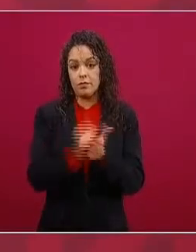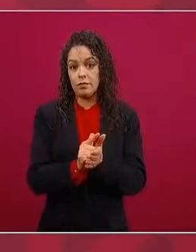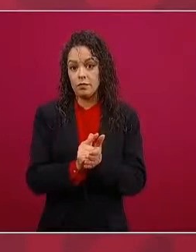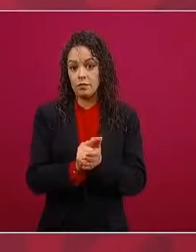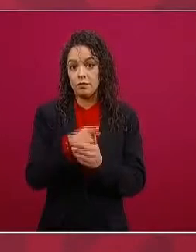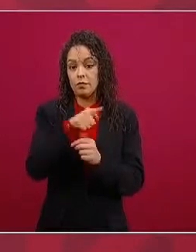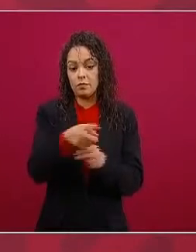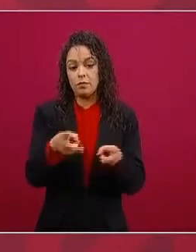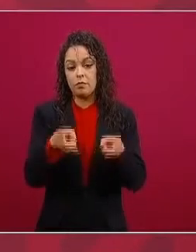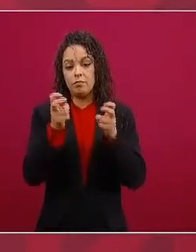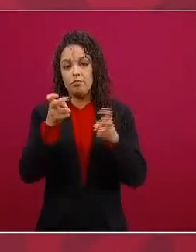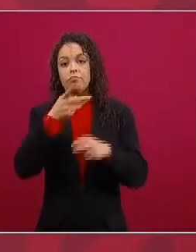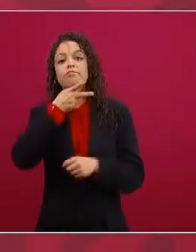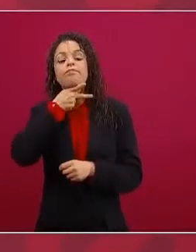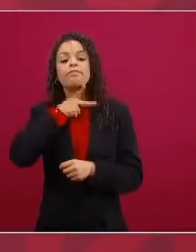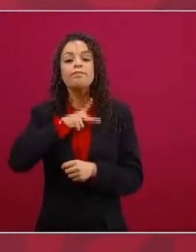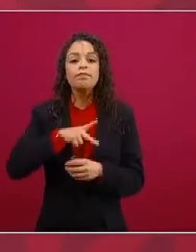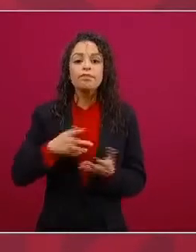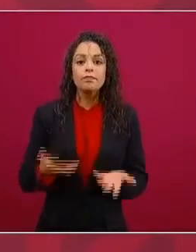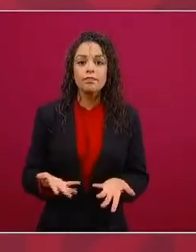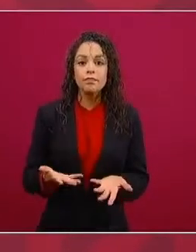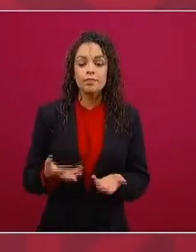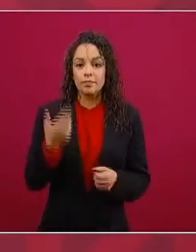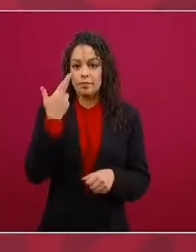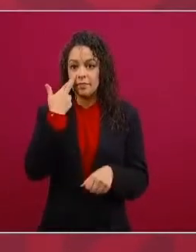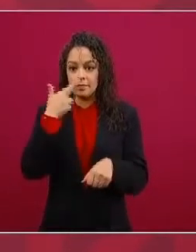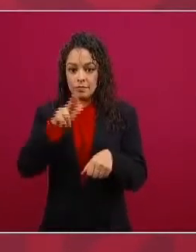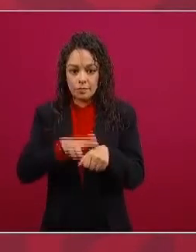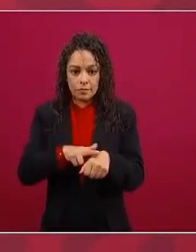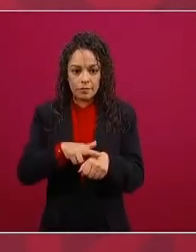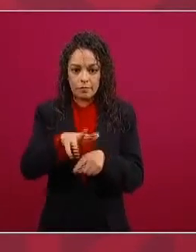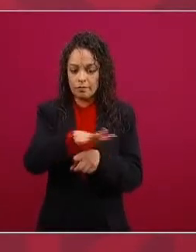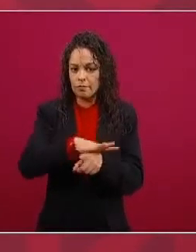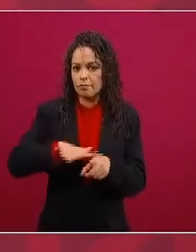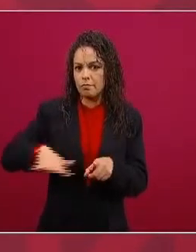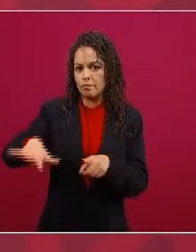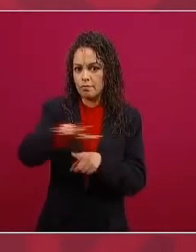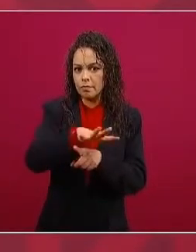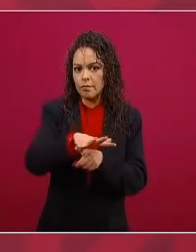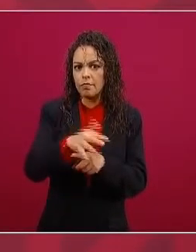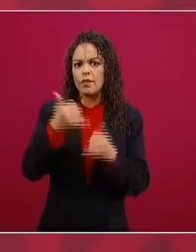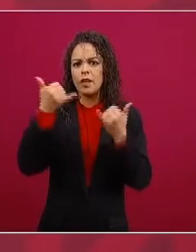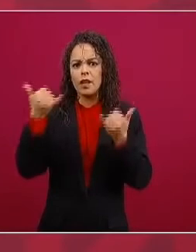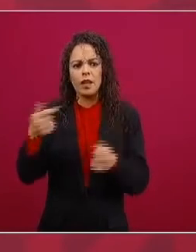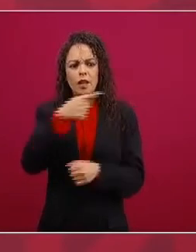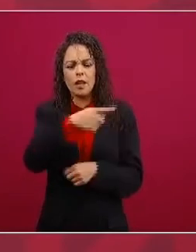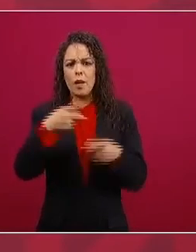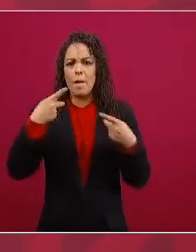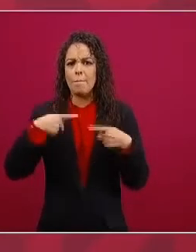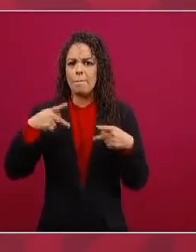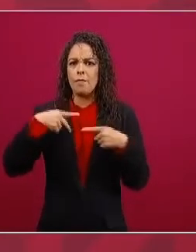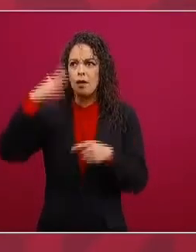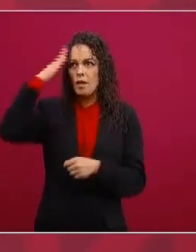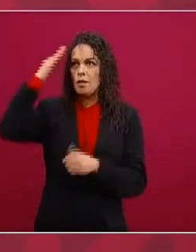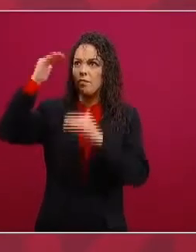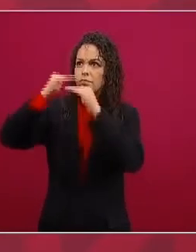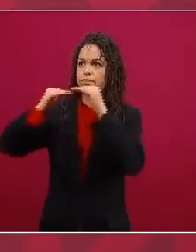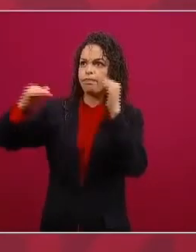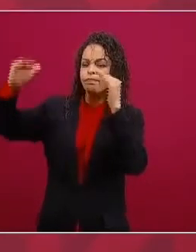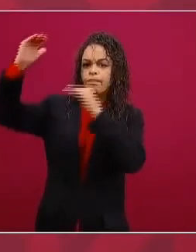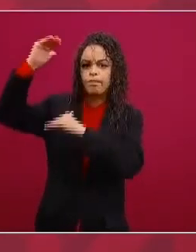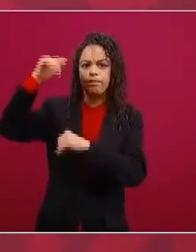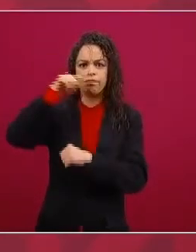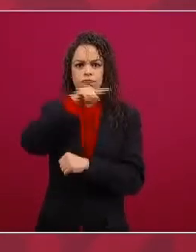comunes y los delincuentes de cuello blanco que gocen de impunidad